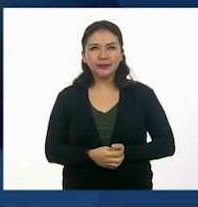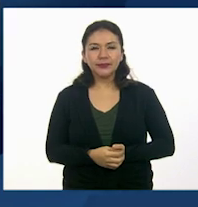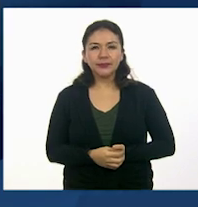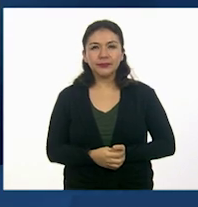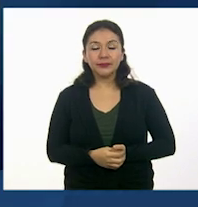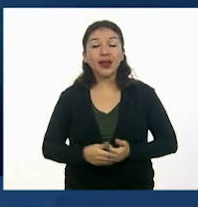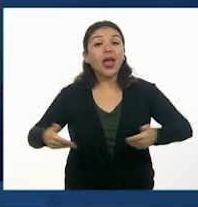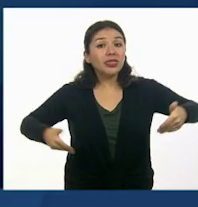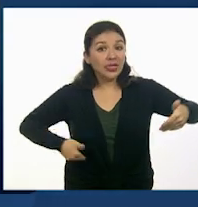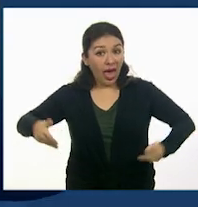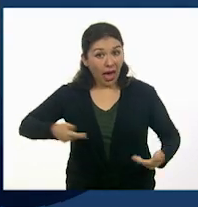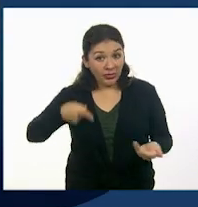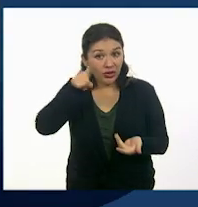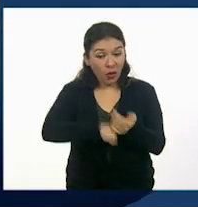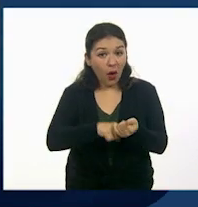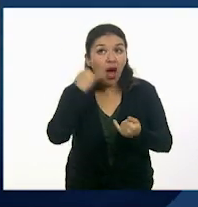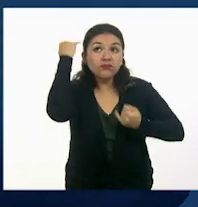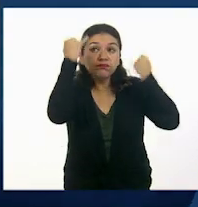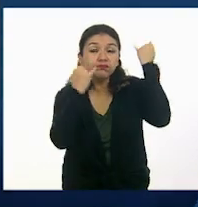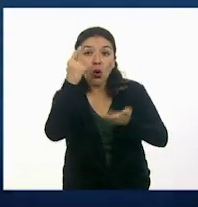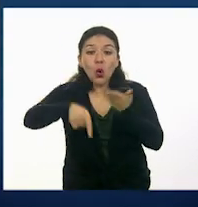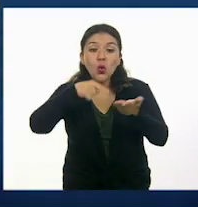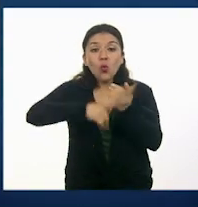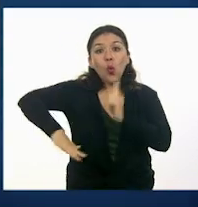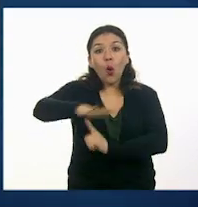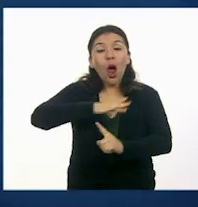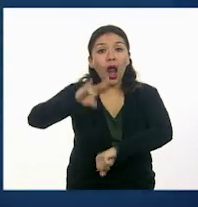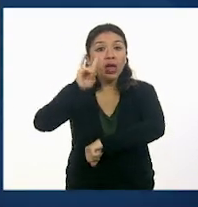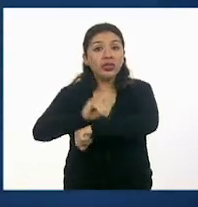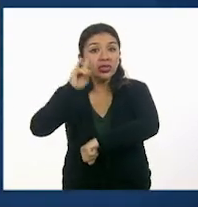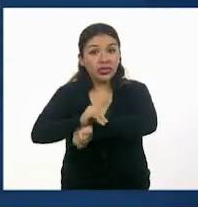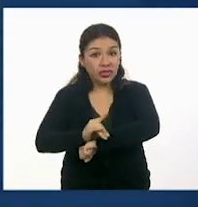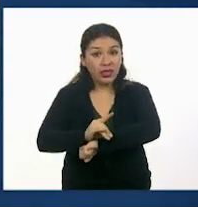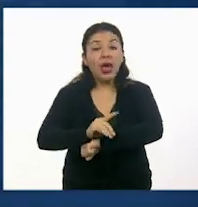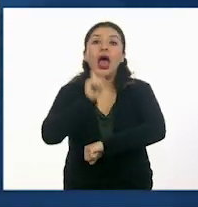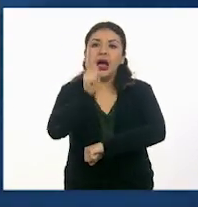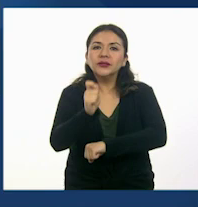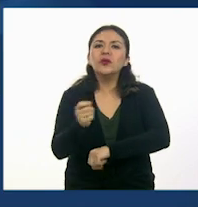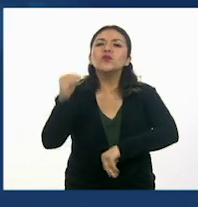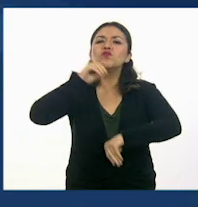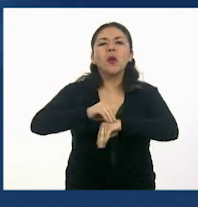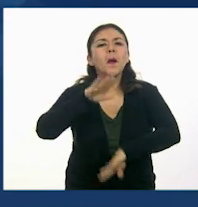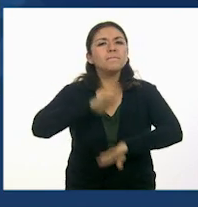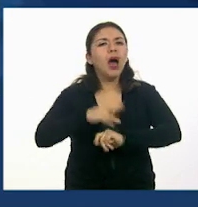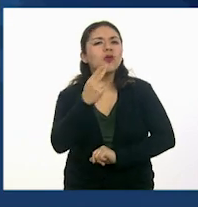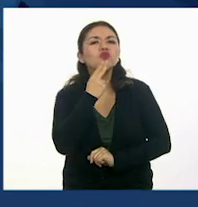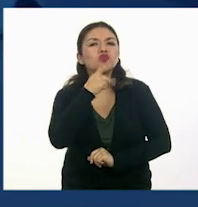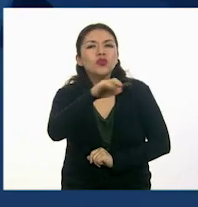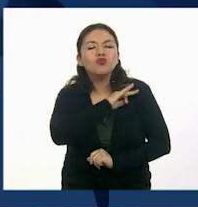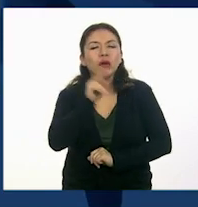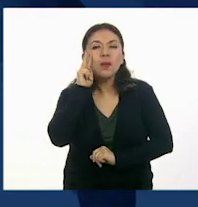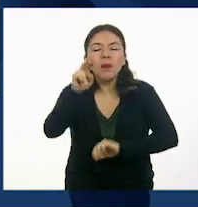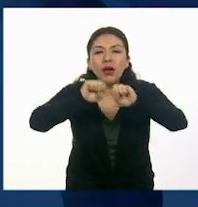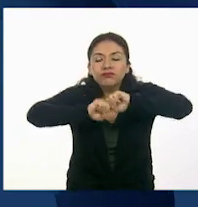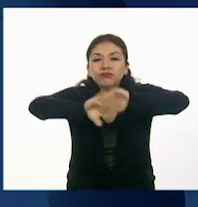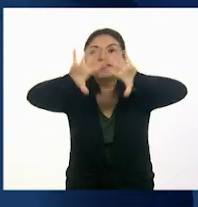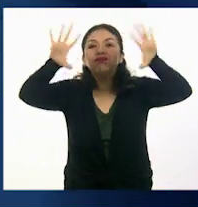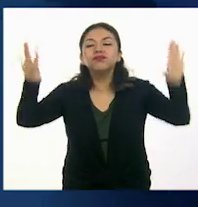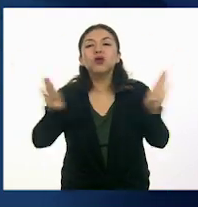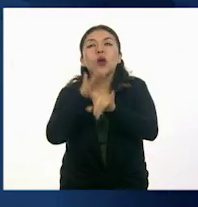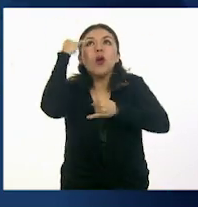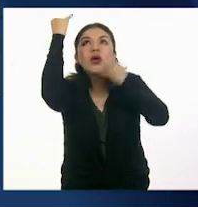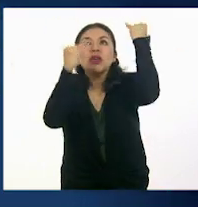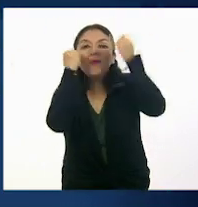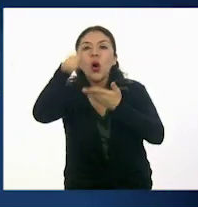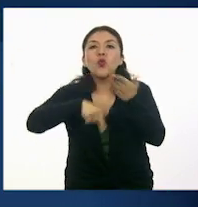En el teatro, la creación de un espacio ficticio en el escenario es un recurso que nos permite visualizar el espacio imaginario